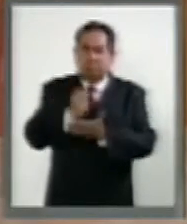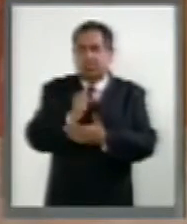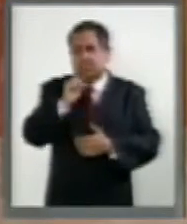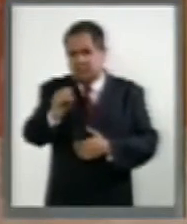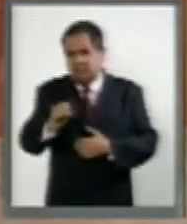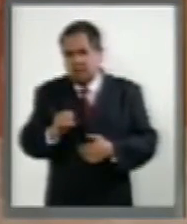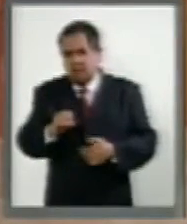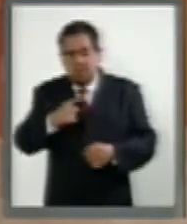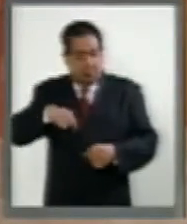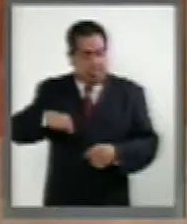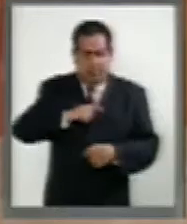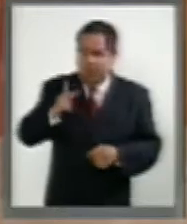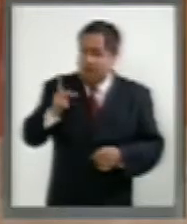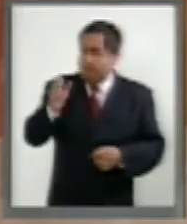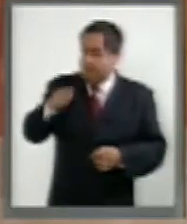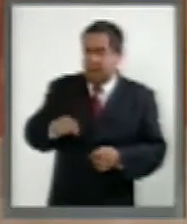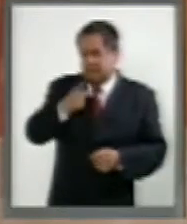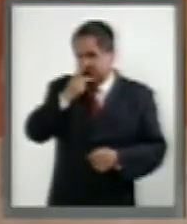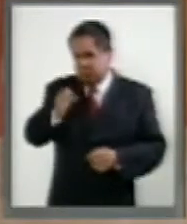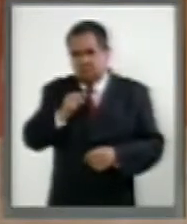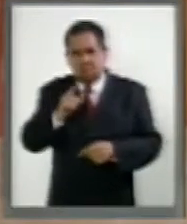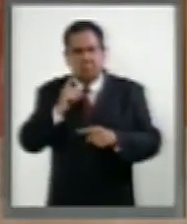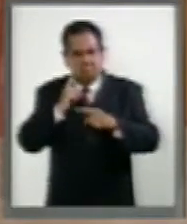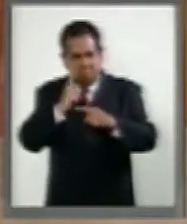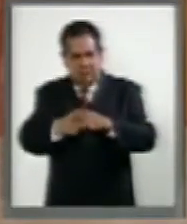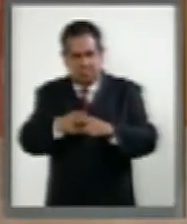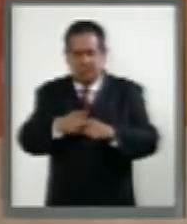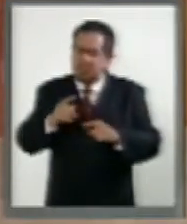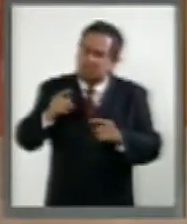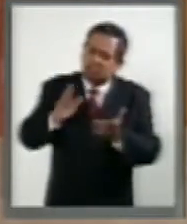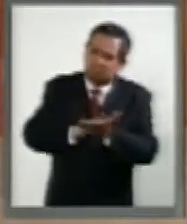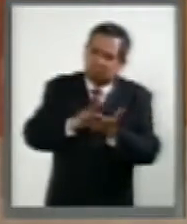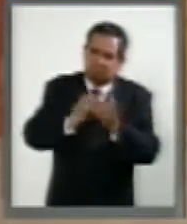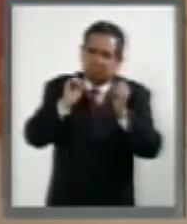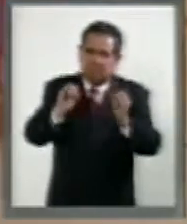que desde el Partido de Acción Nacional nos sumamos y la celebramos.